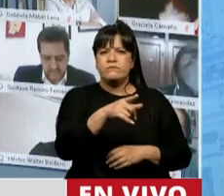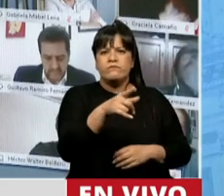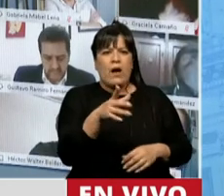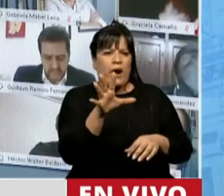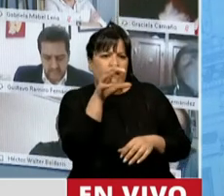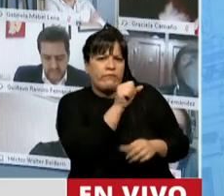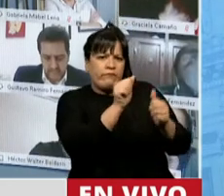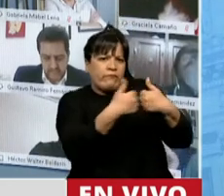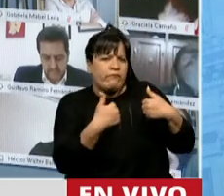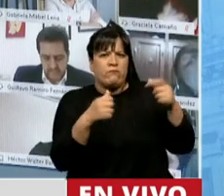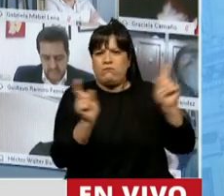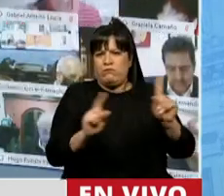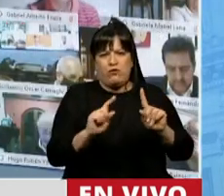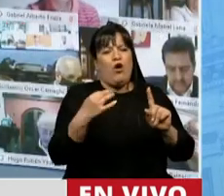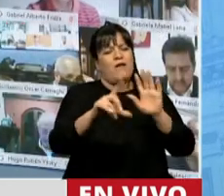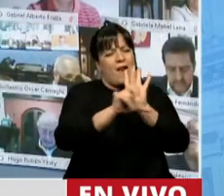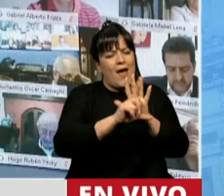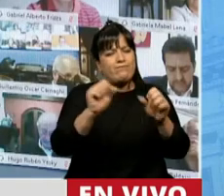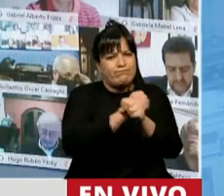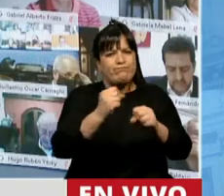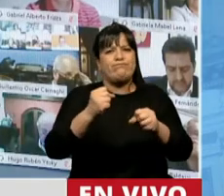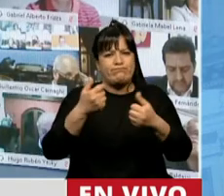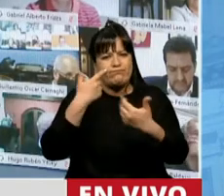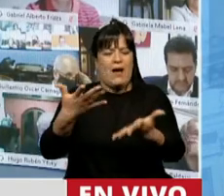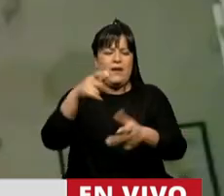desenvolvimiento institucional de nuestro país. Muchas gracias.